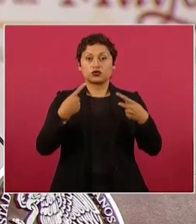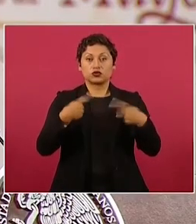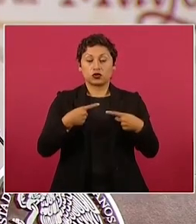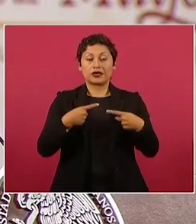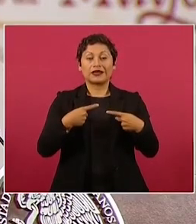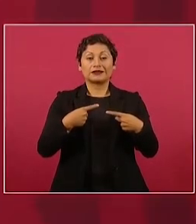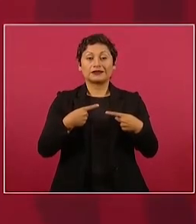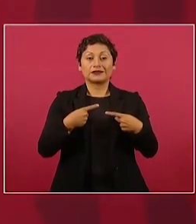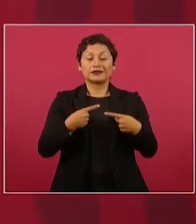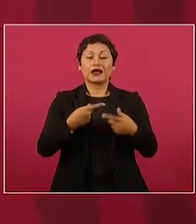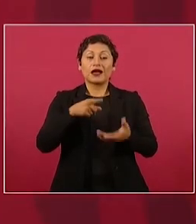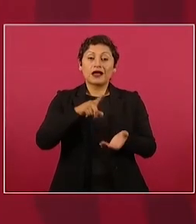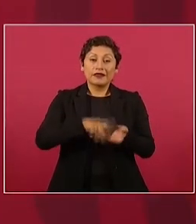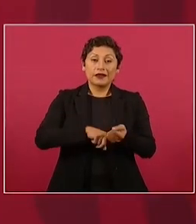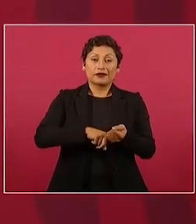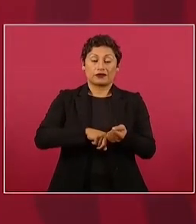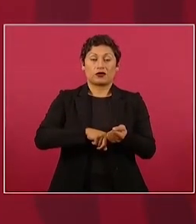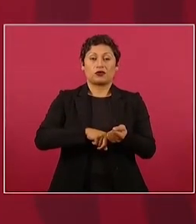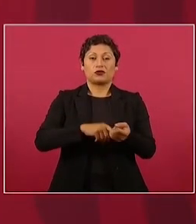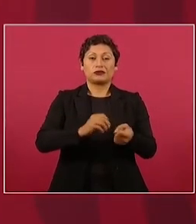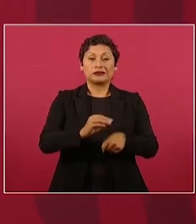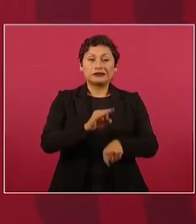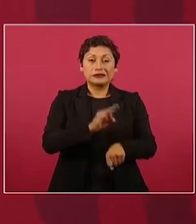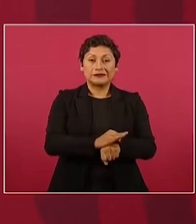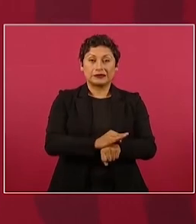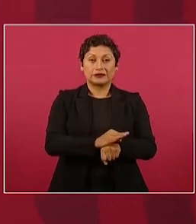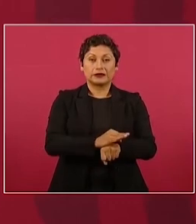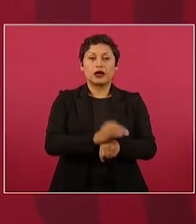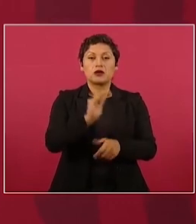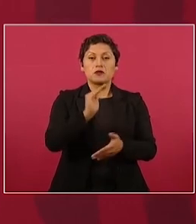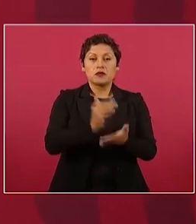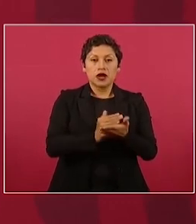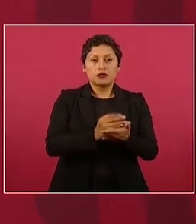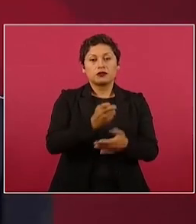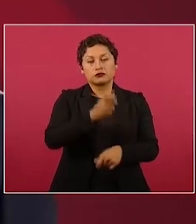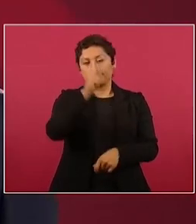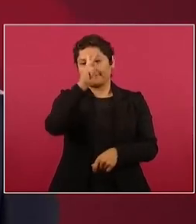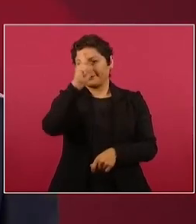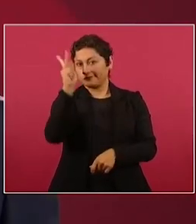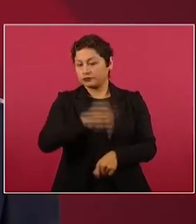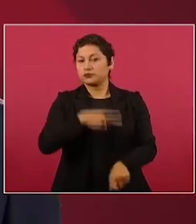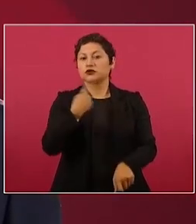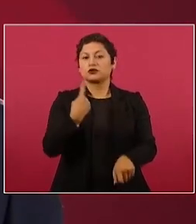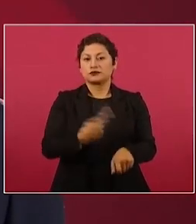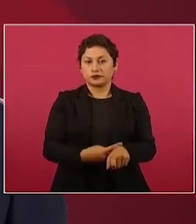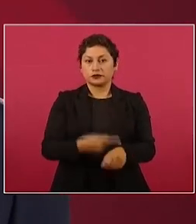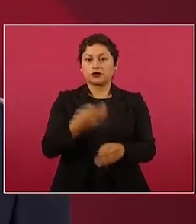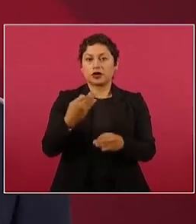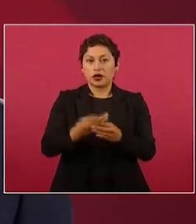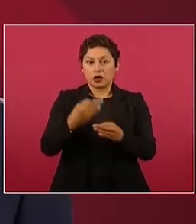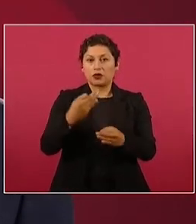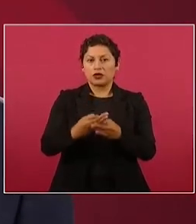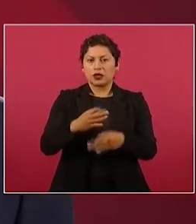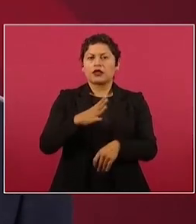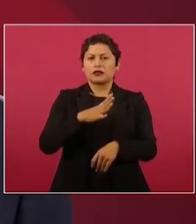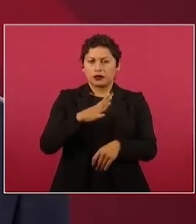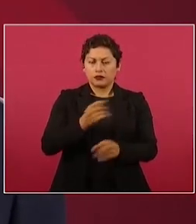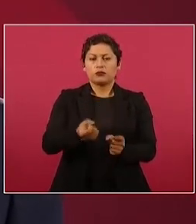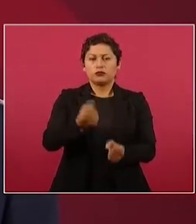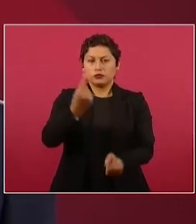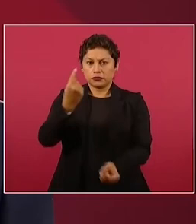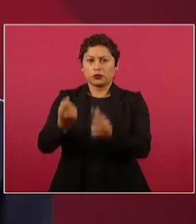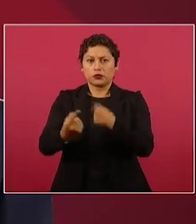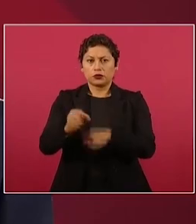defensas del organismo. En México hemos tenido 60 casos hasta el momento. Sí, es esperable que se sigan presentando